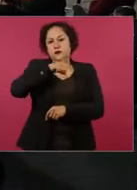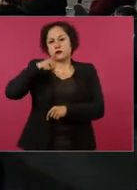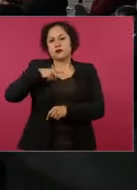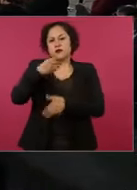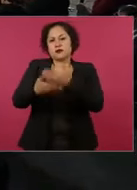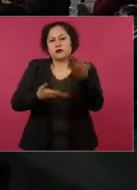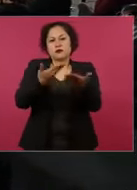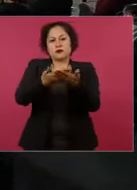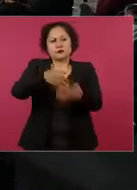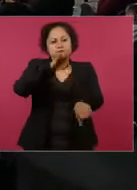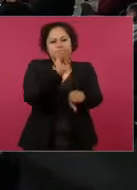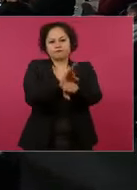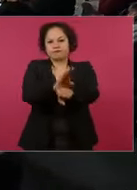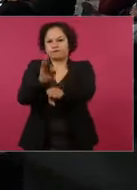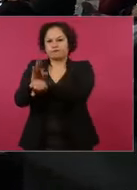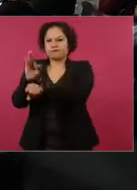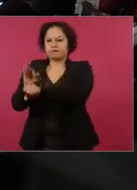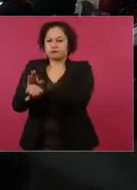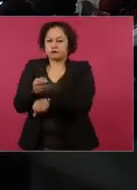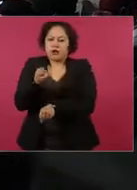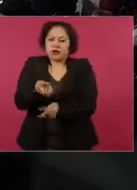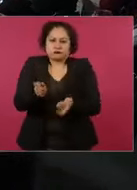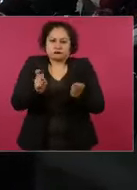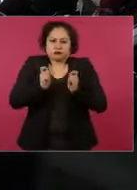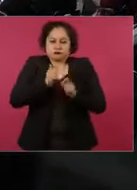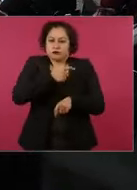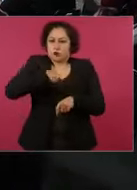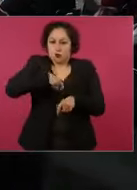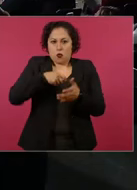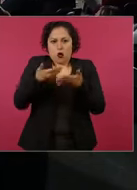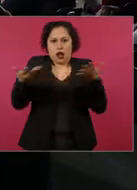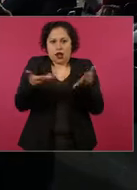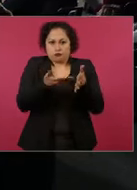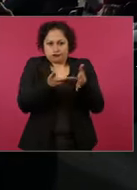Ahora sí, soy. Ah, no, pero va el doctor.